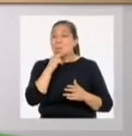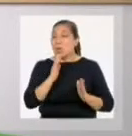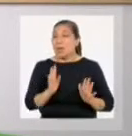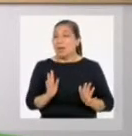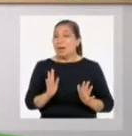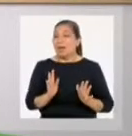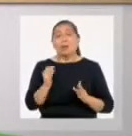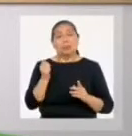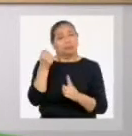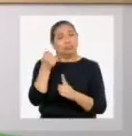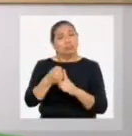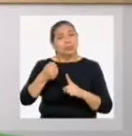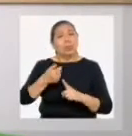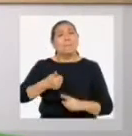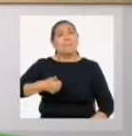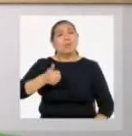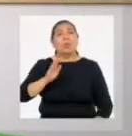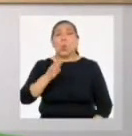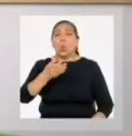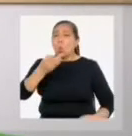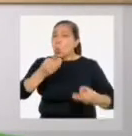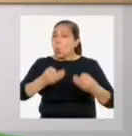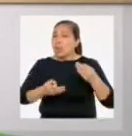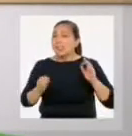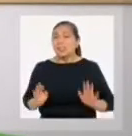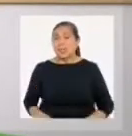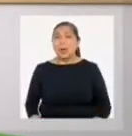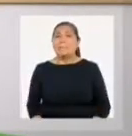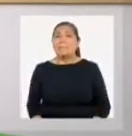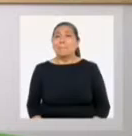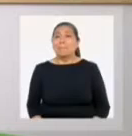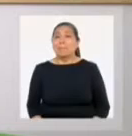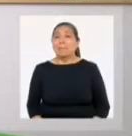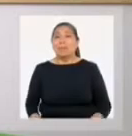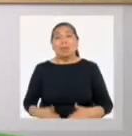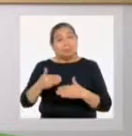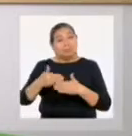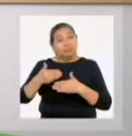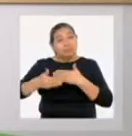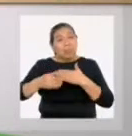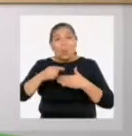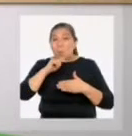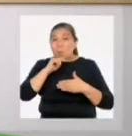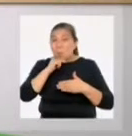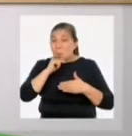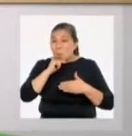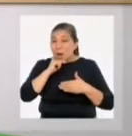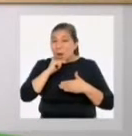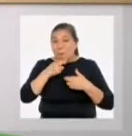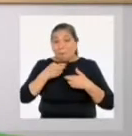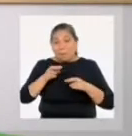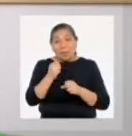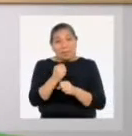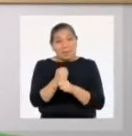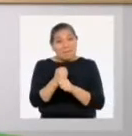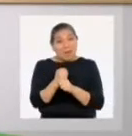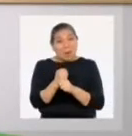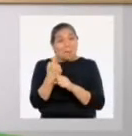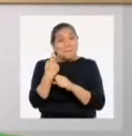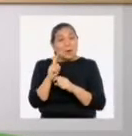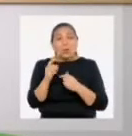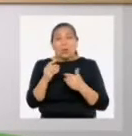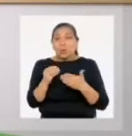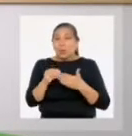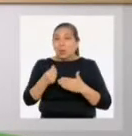mujeres apelaran a la autorización judicial. La segregación femenina en el espacio público de la ciudad